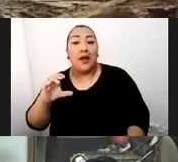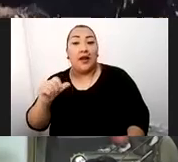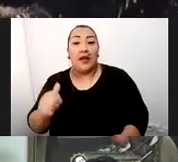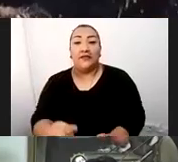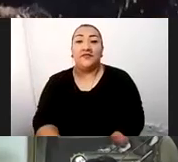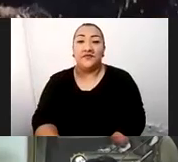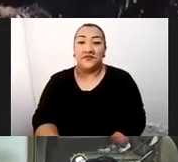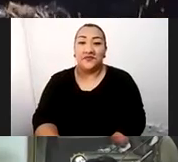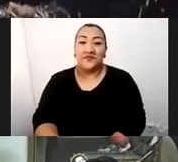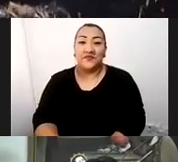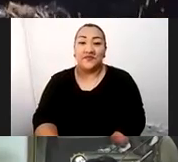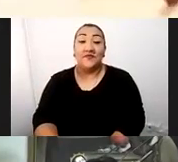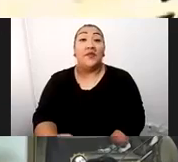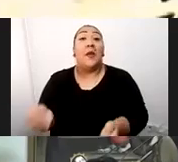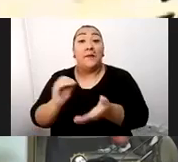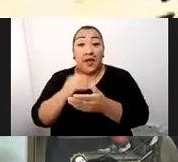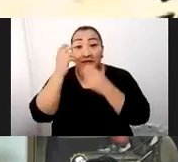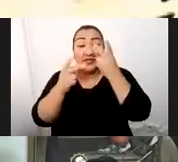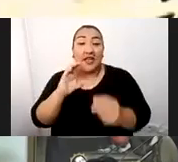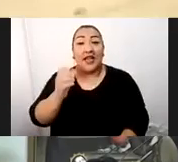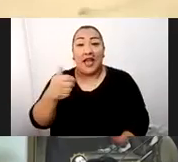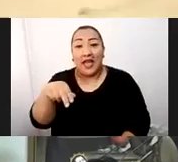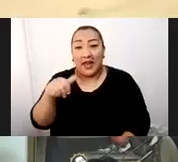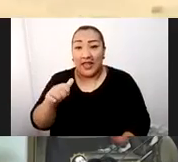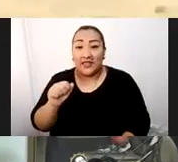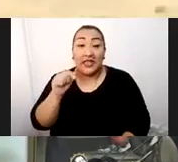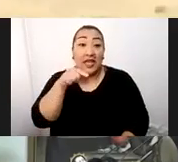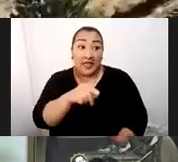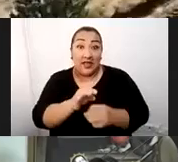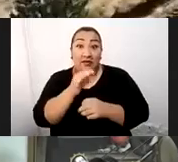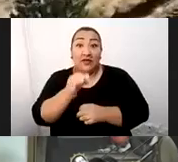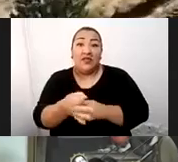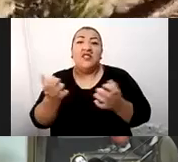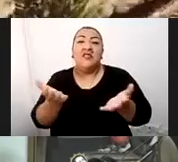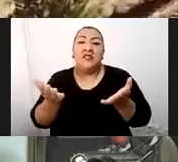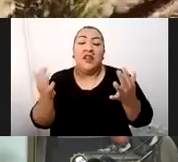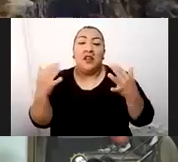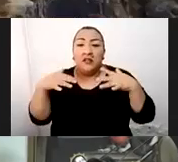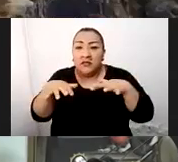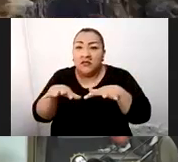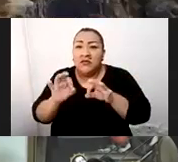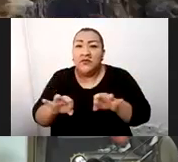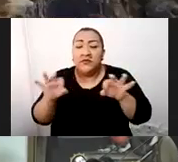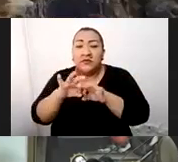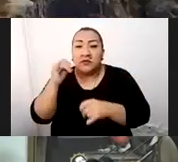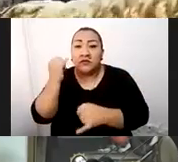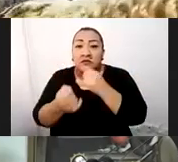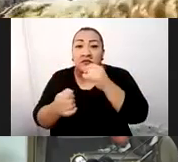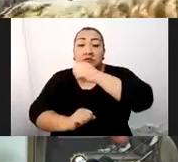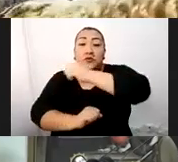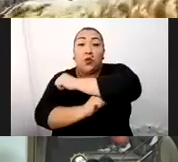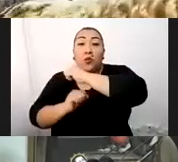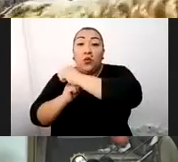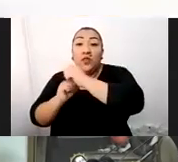Visita Canas Esta provincia destaca la presencia de el último puente inca que es Huachaca,